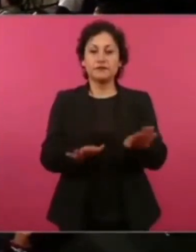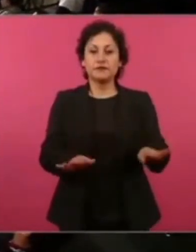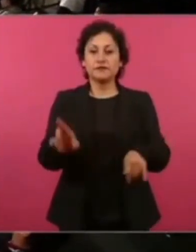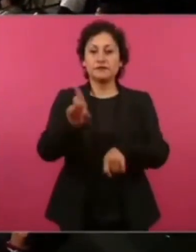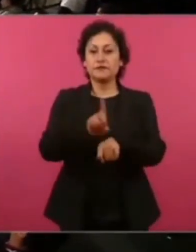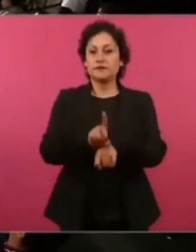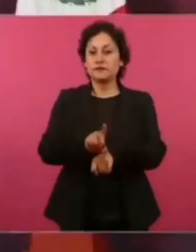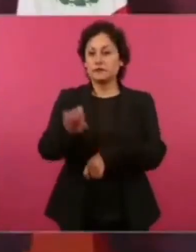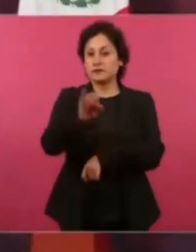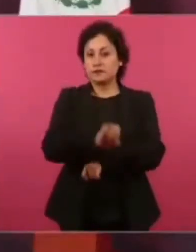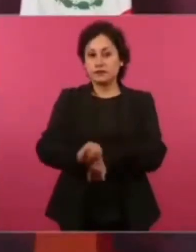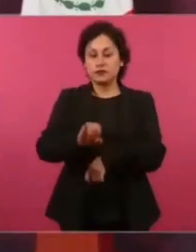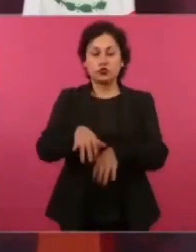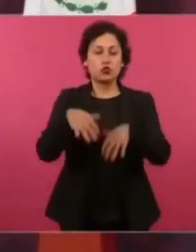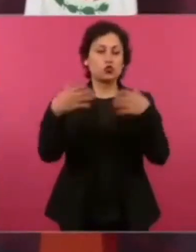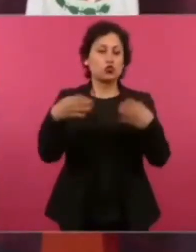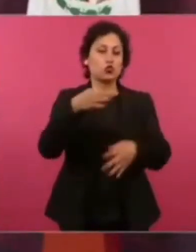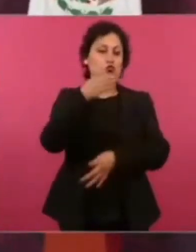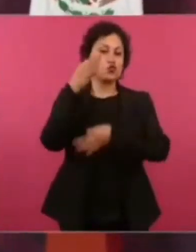noticia